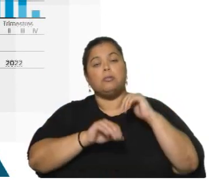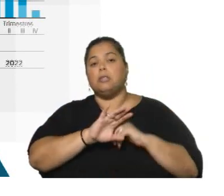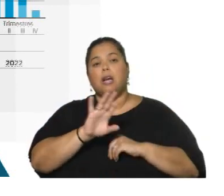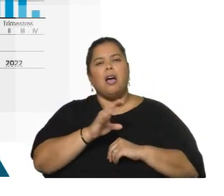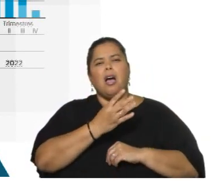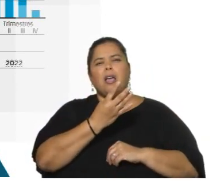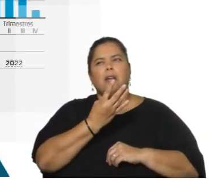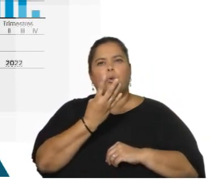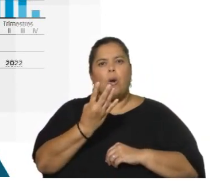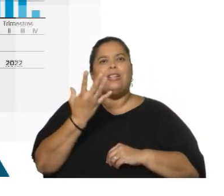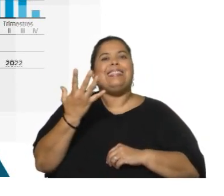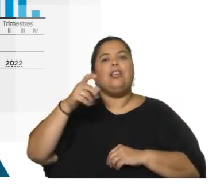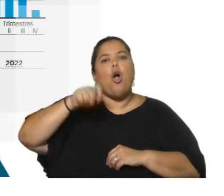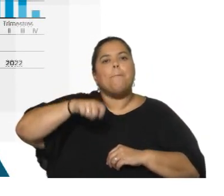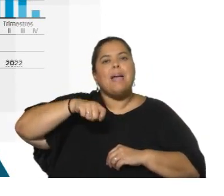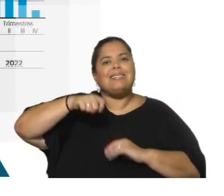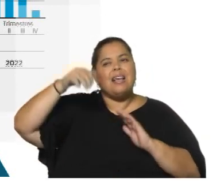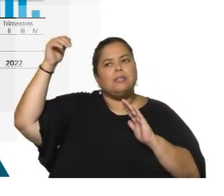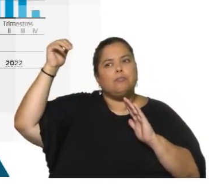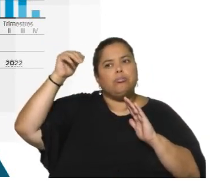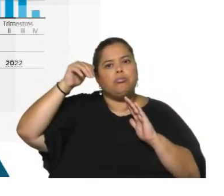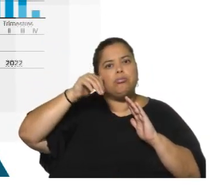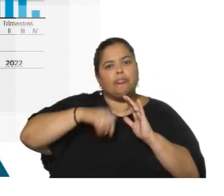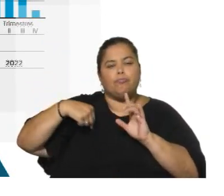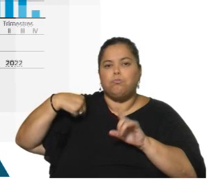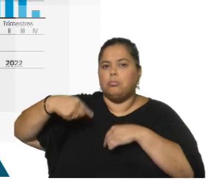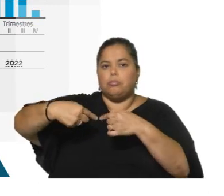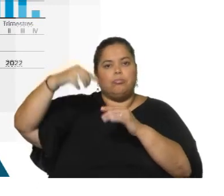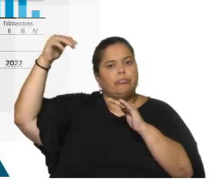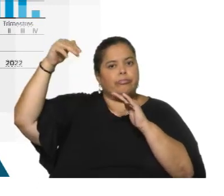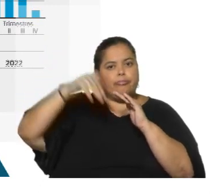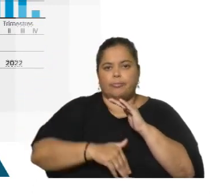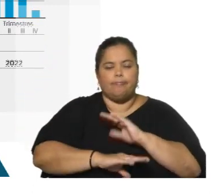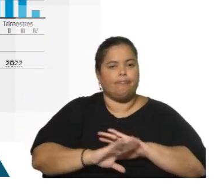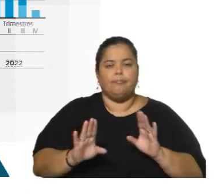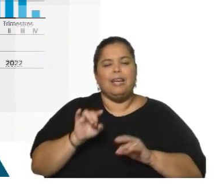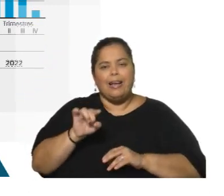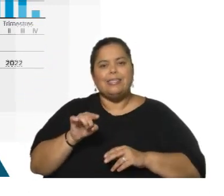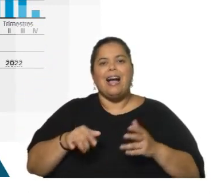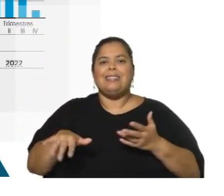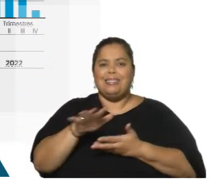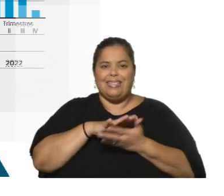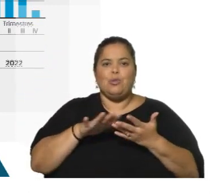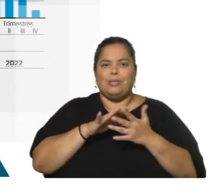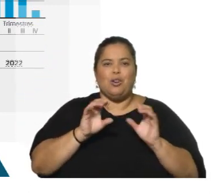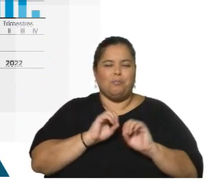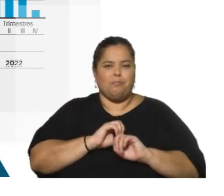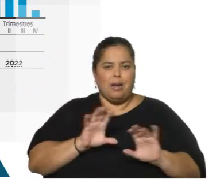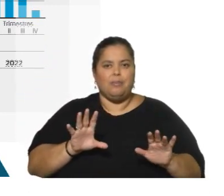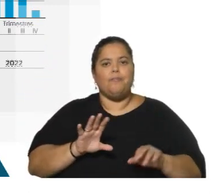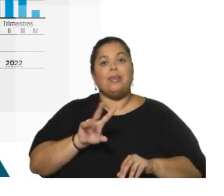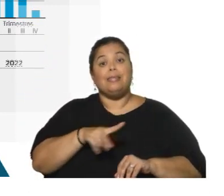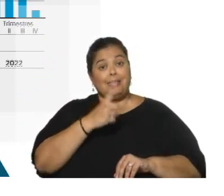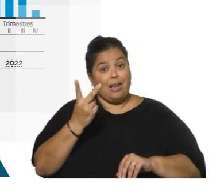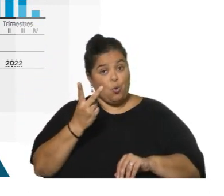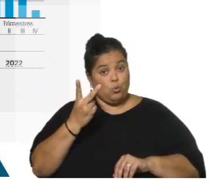5 meses de caída seguidas que nos precisamente ponen en una situación muy incómoda para el sector. Allí, el segundo semestre